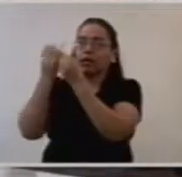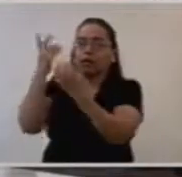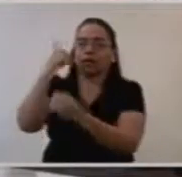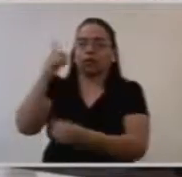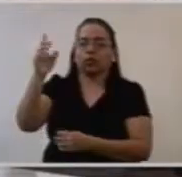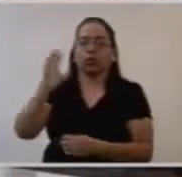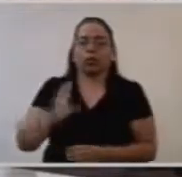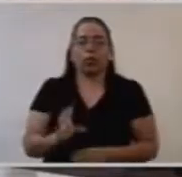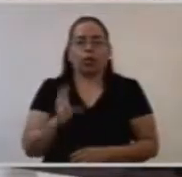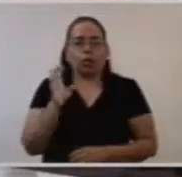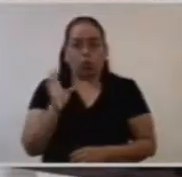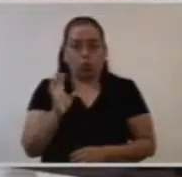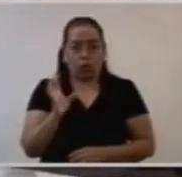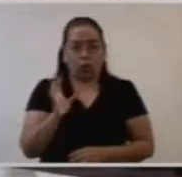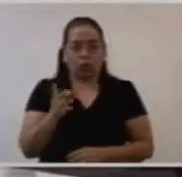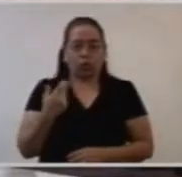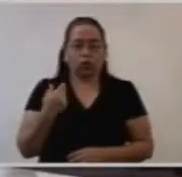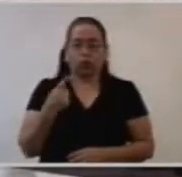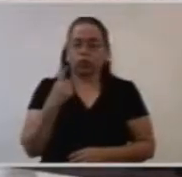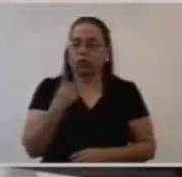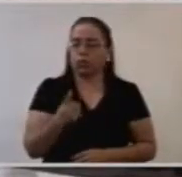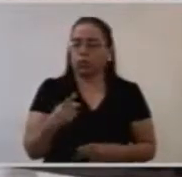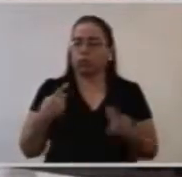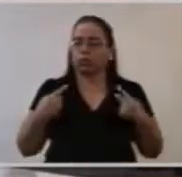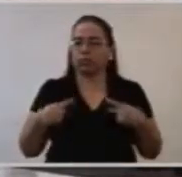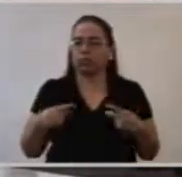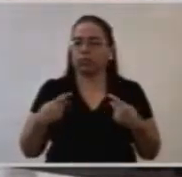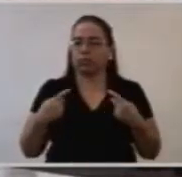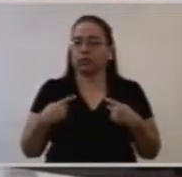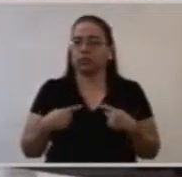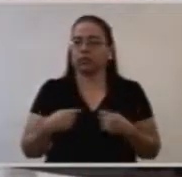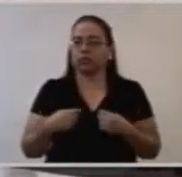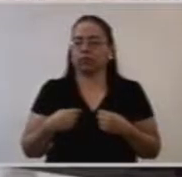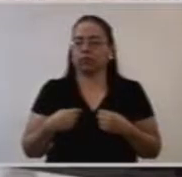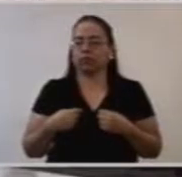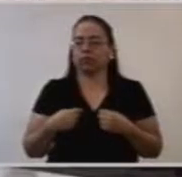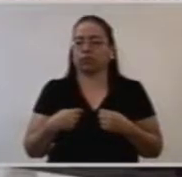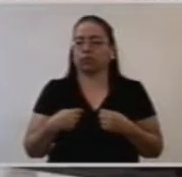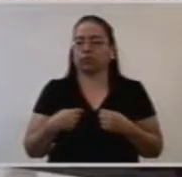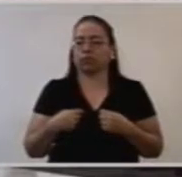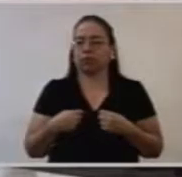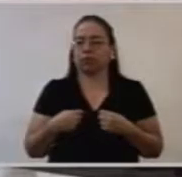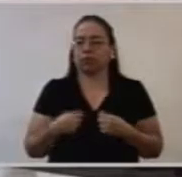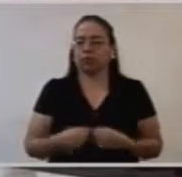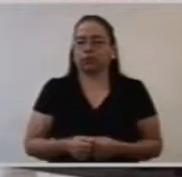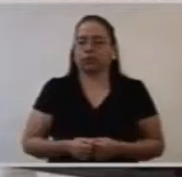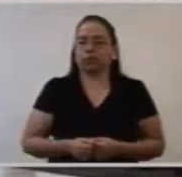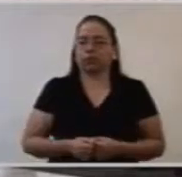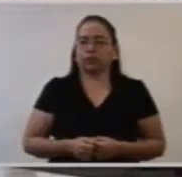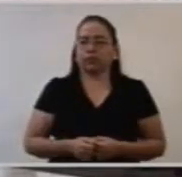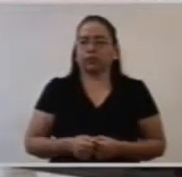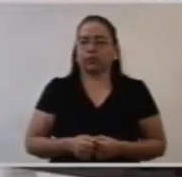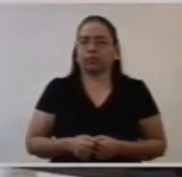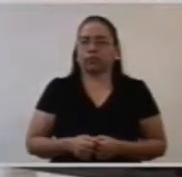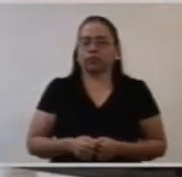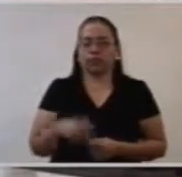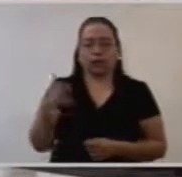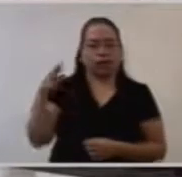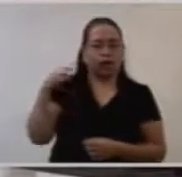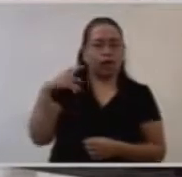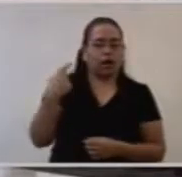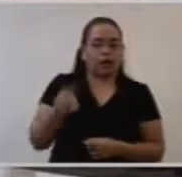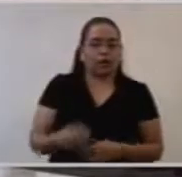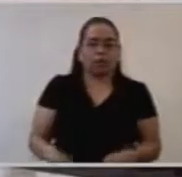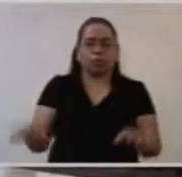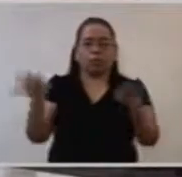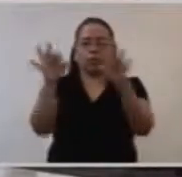Cuando uno se mundaniza, lo dice el Papa Francisco, va a olvidar lo esencial.